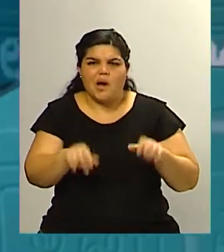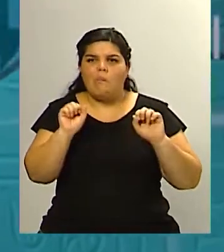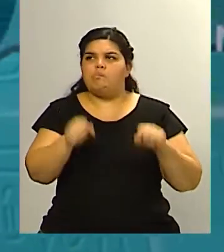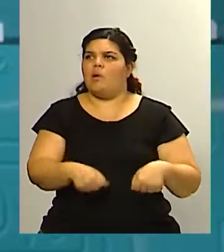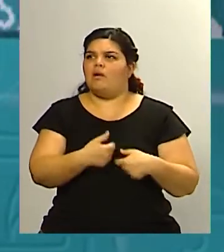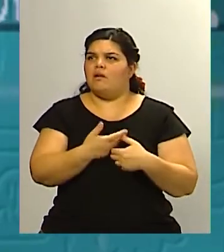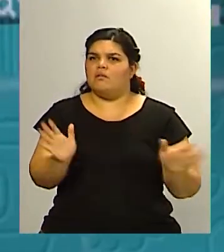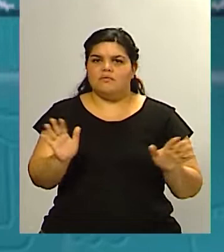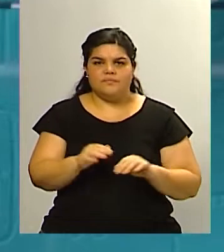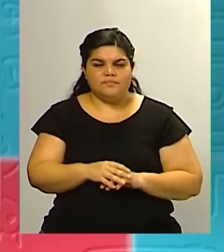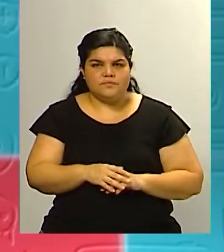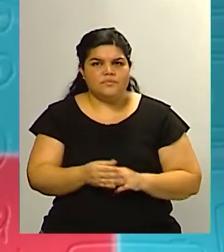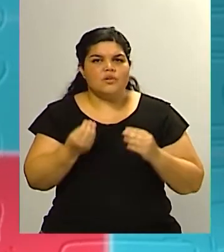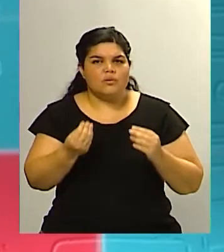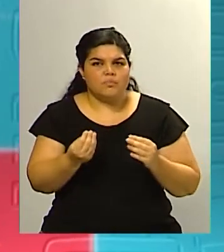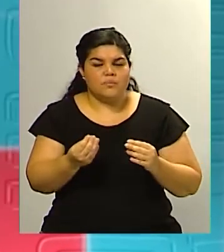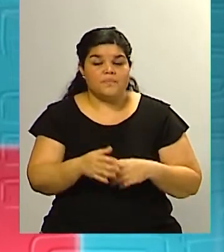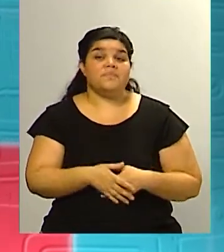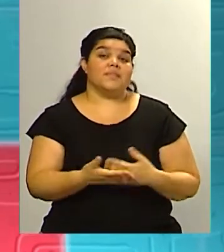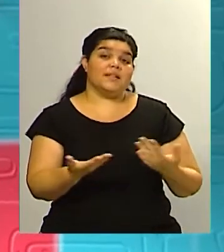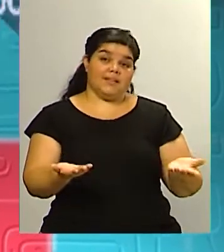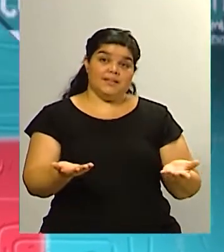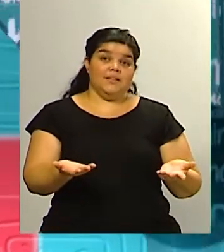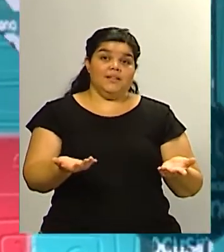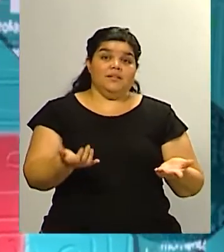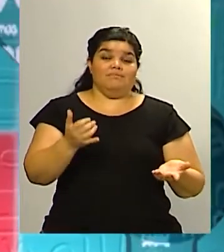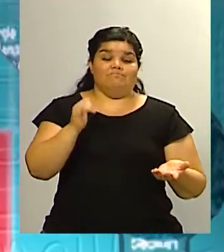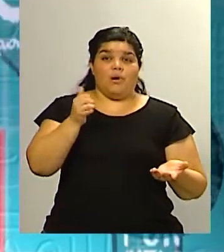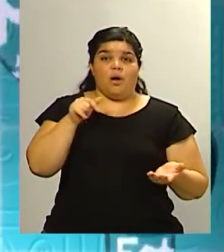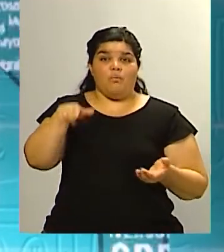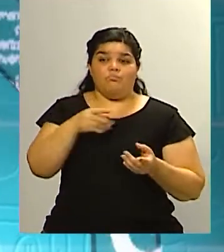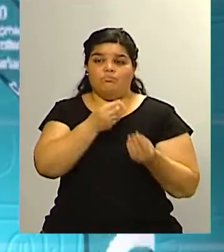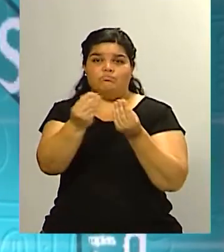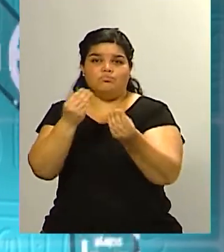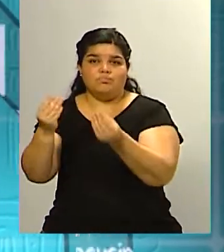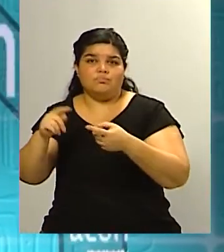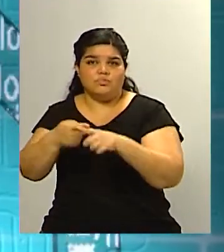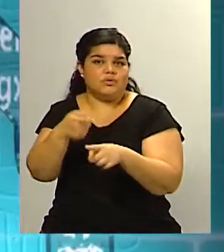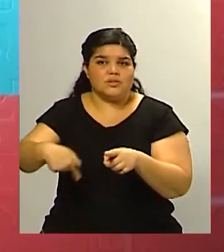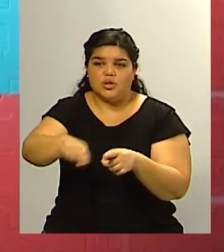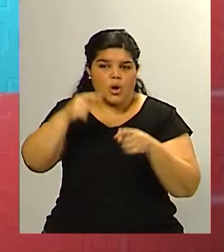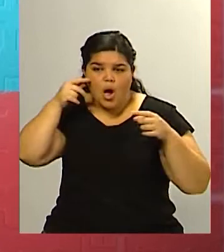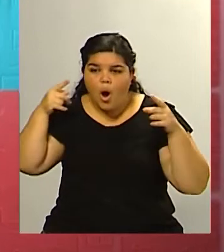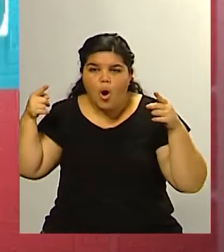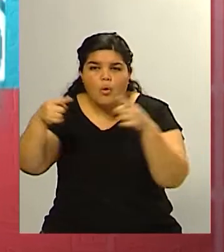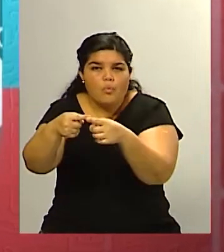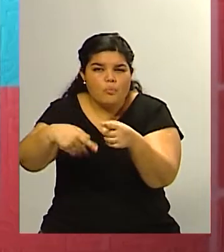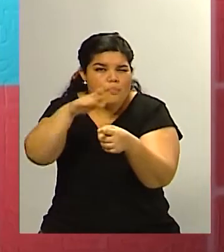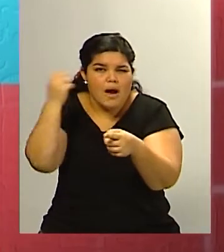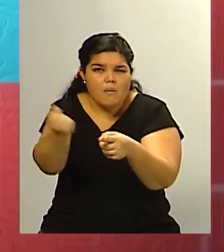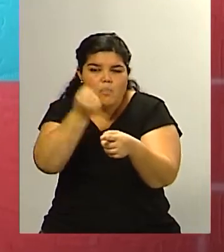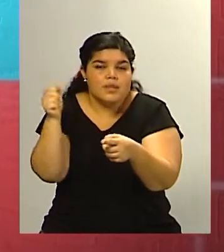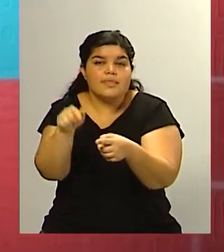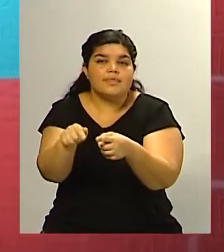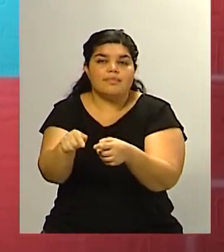argentinas comparto que los políticos lo único que piensan en las candidaturas comparto ¿cuál es el problema? yo te